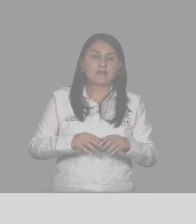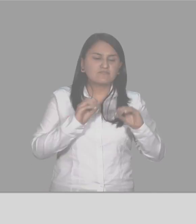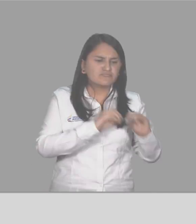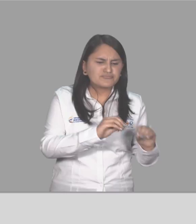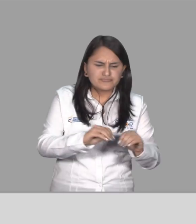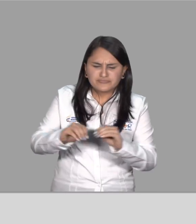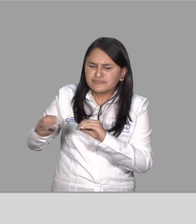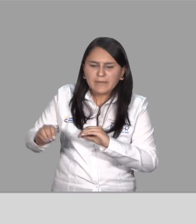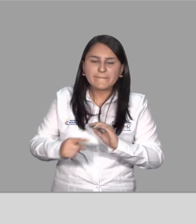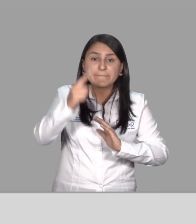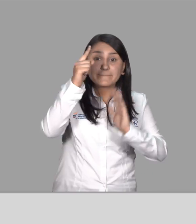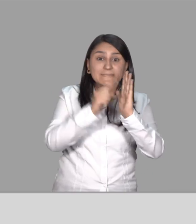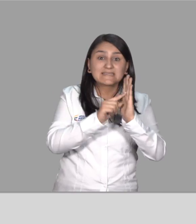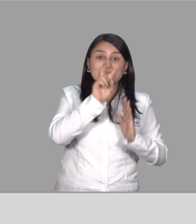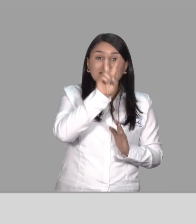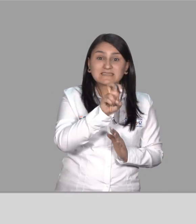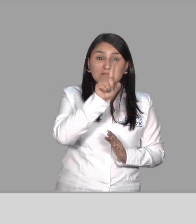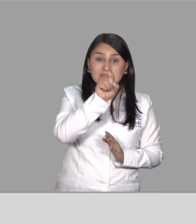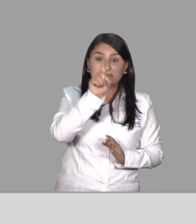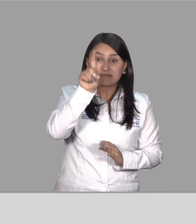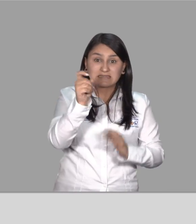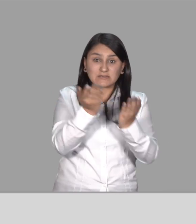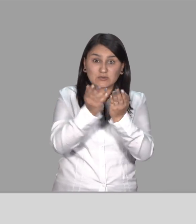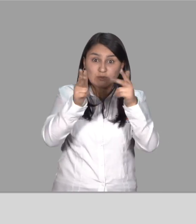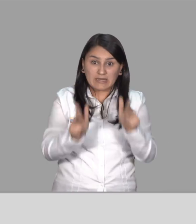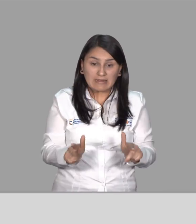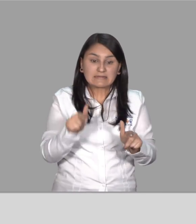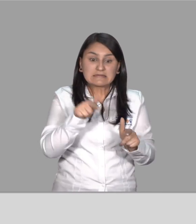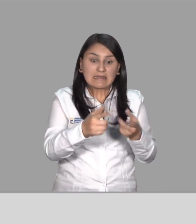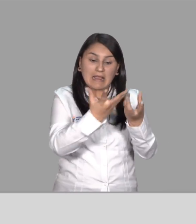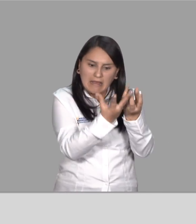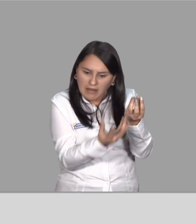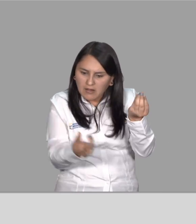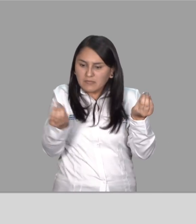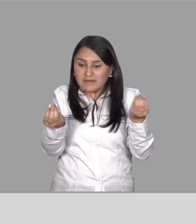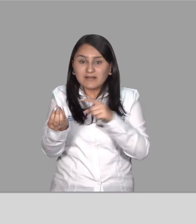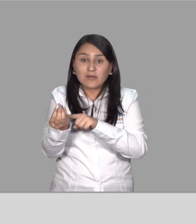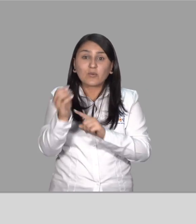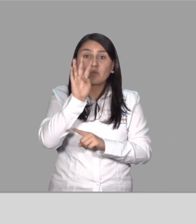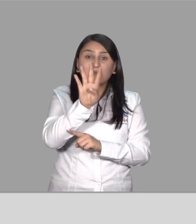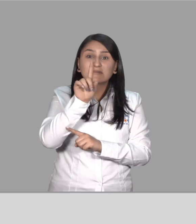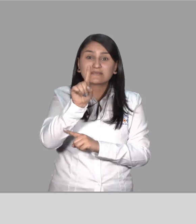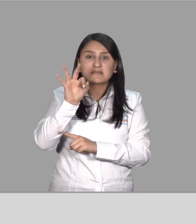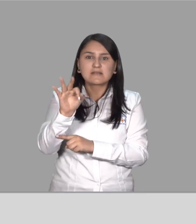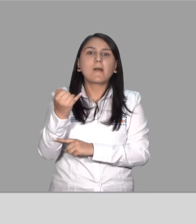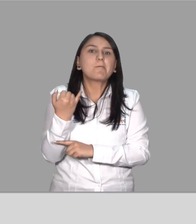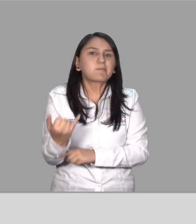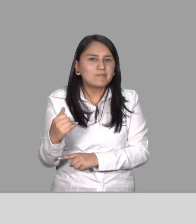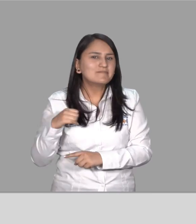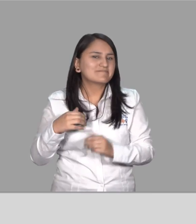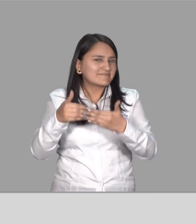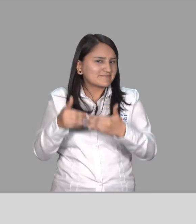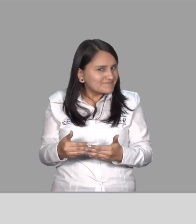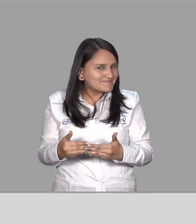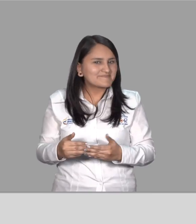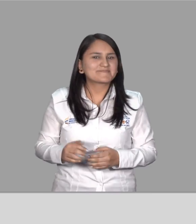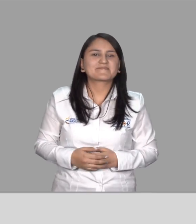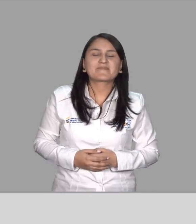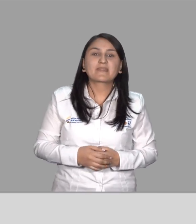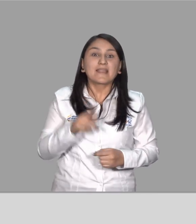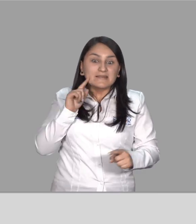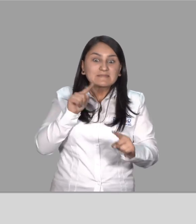Se forman 1.766 estudiantes De los cuales 413 presentan algún tipo de